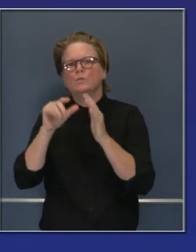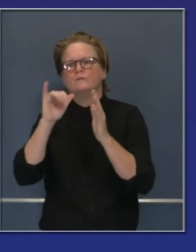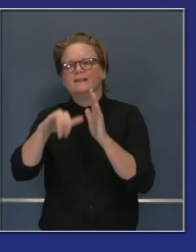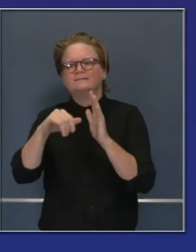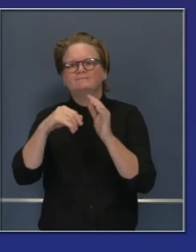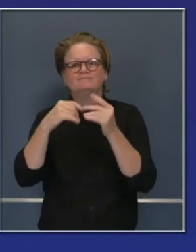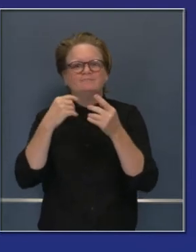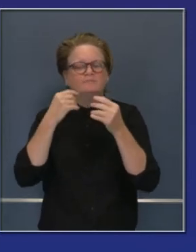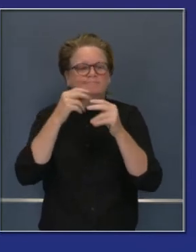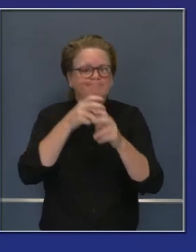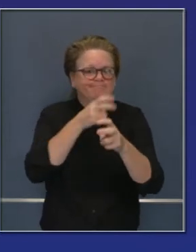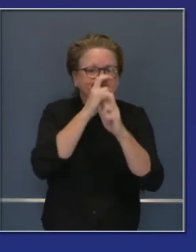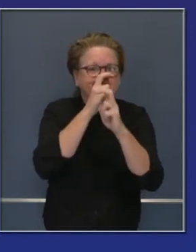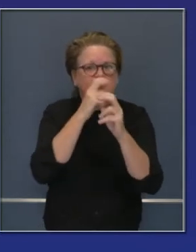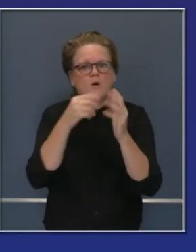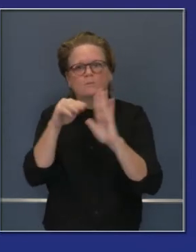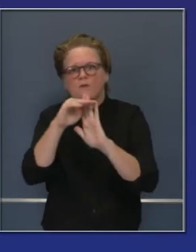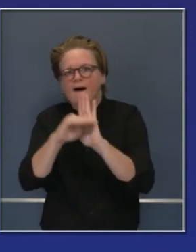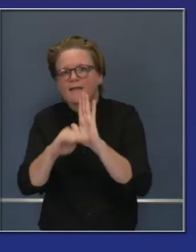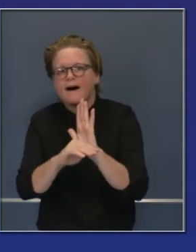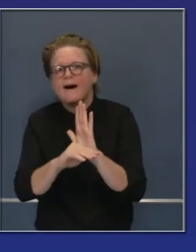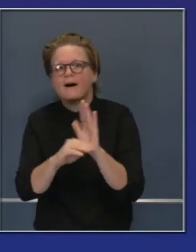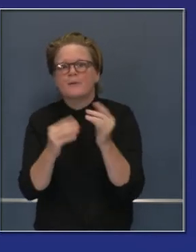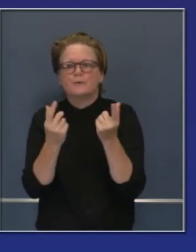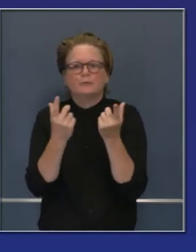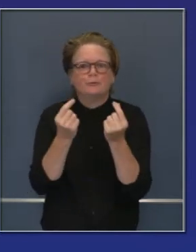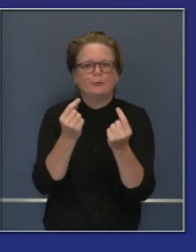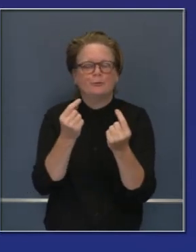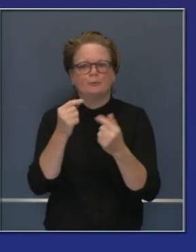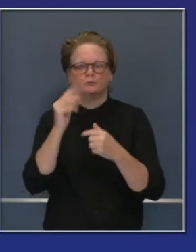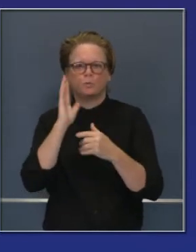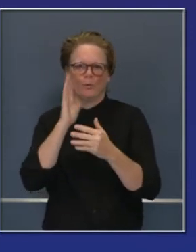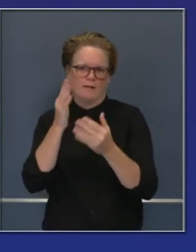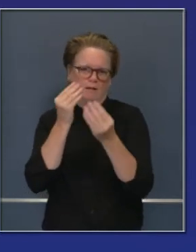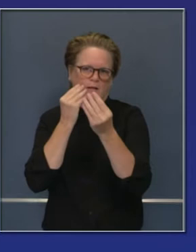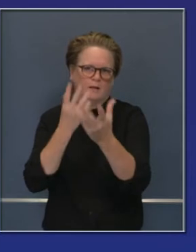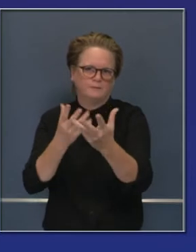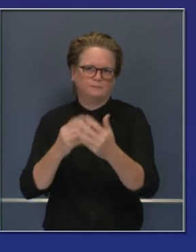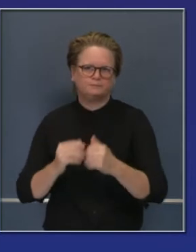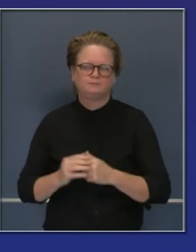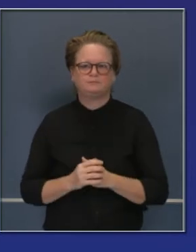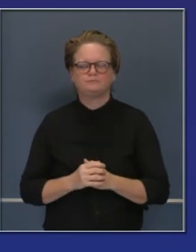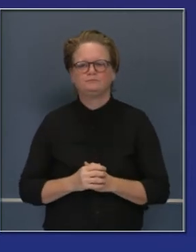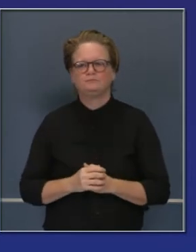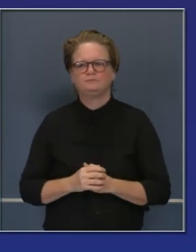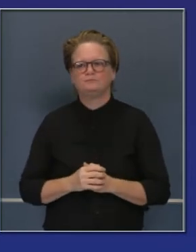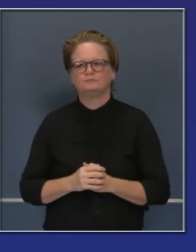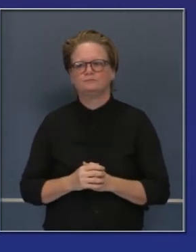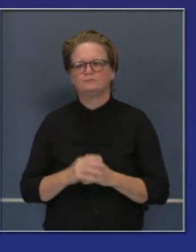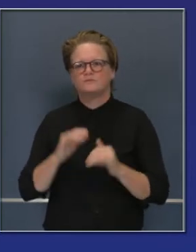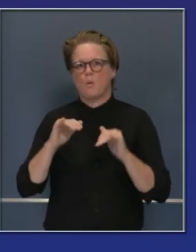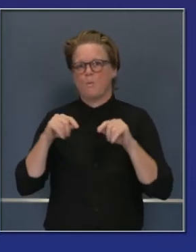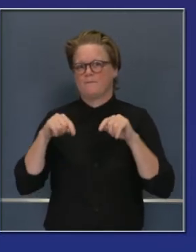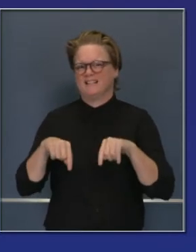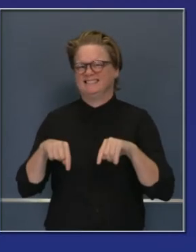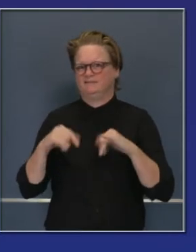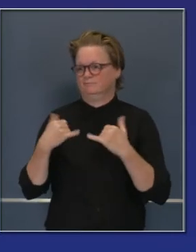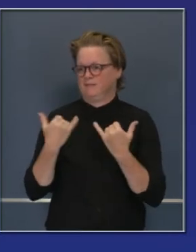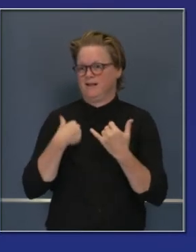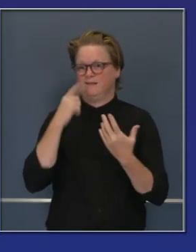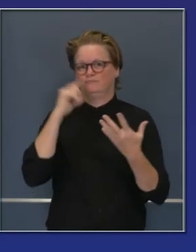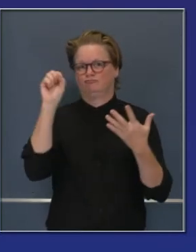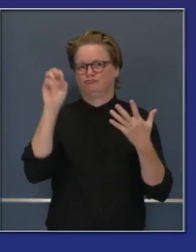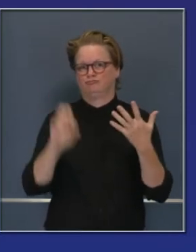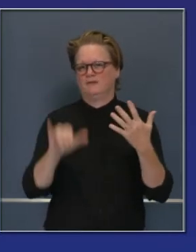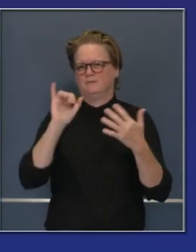prospecto de más restricciones en los niveles por las condiciones existentes en este momento. Así que